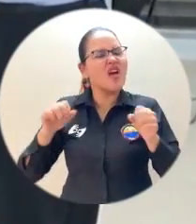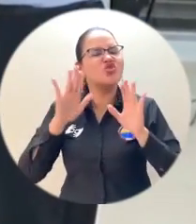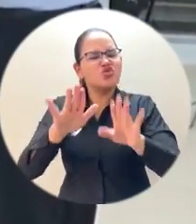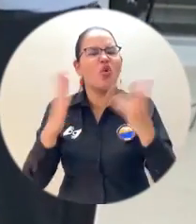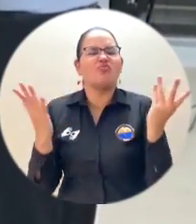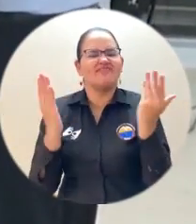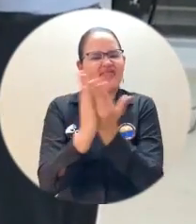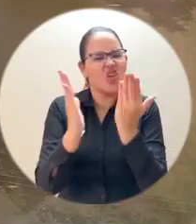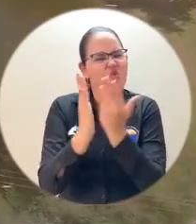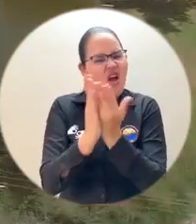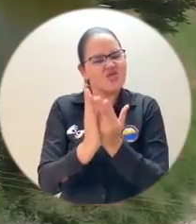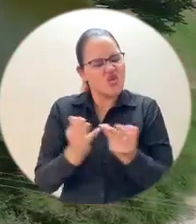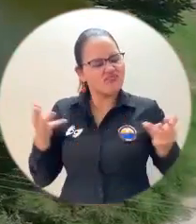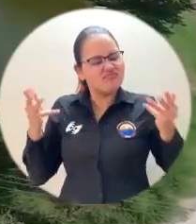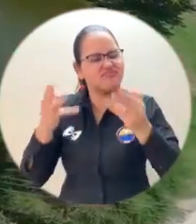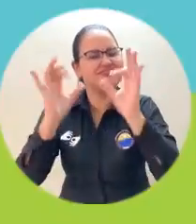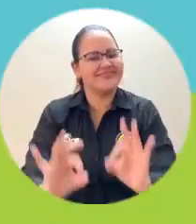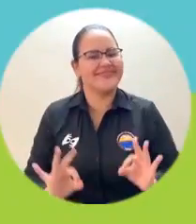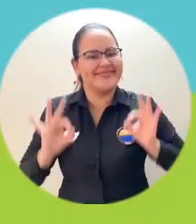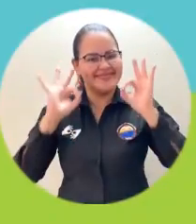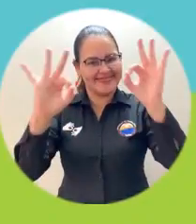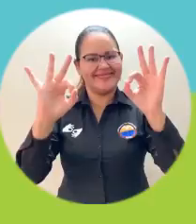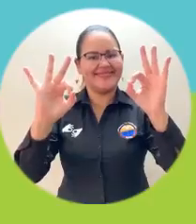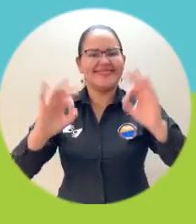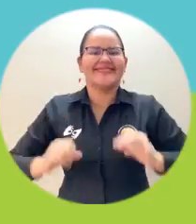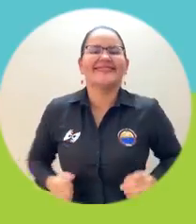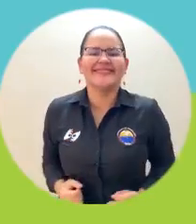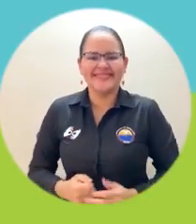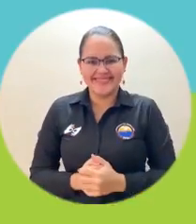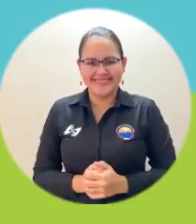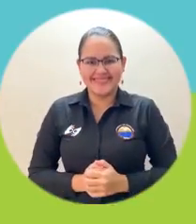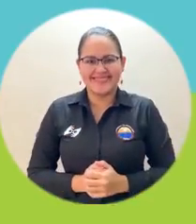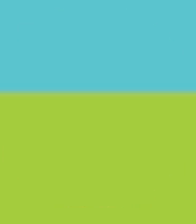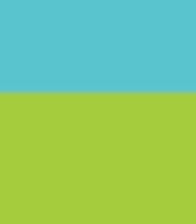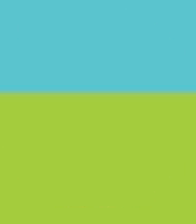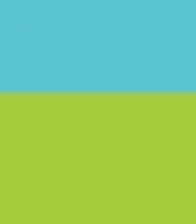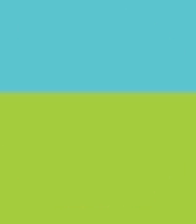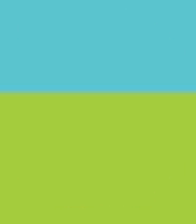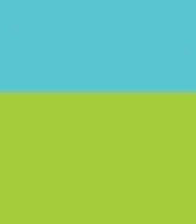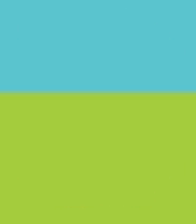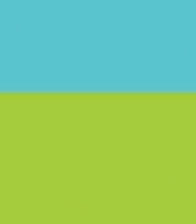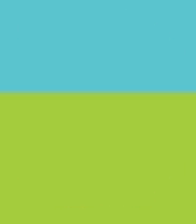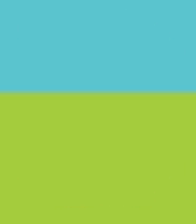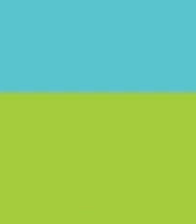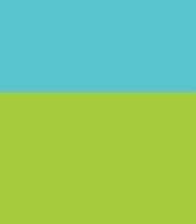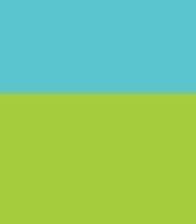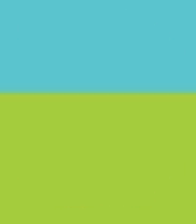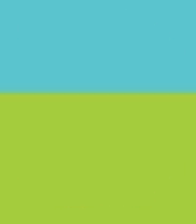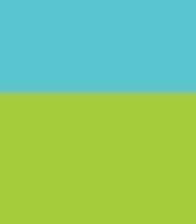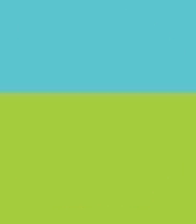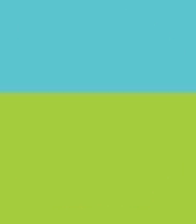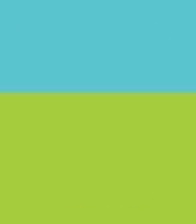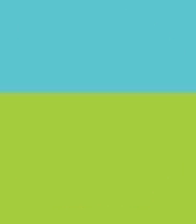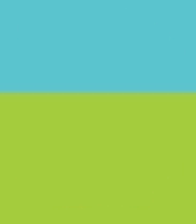educativa de los niveles precedentes. Universidad del Magdalena, más incluyente e innovadora.